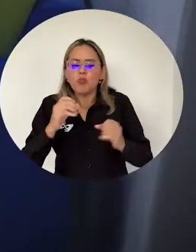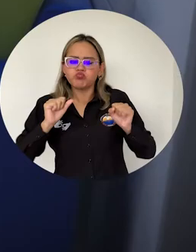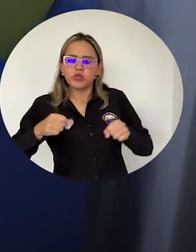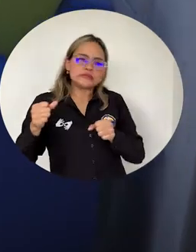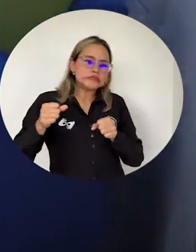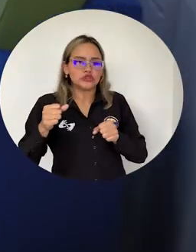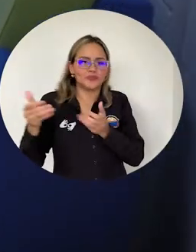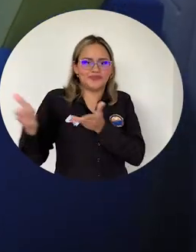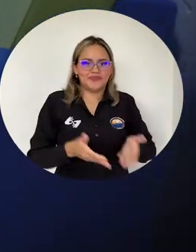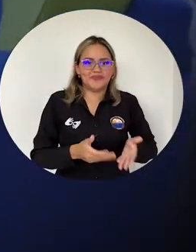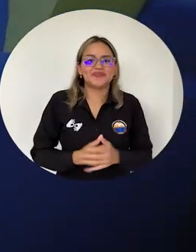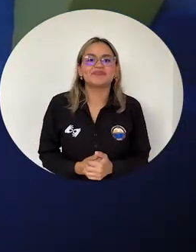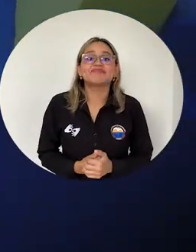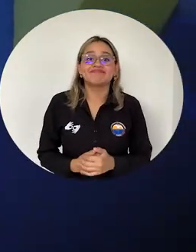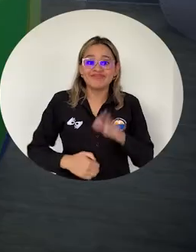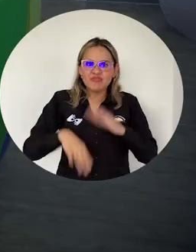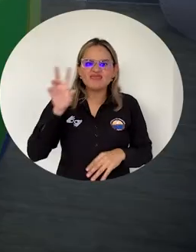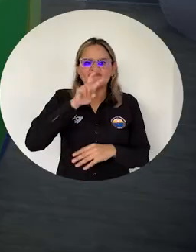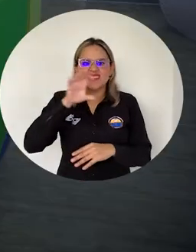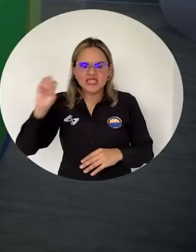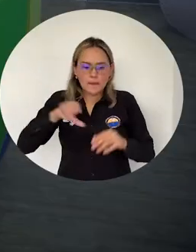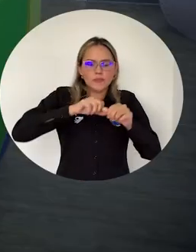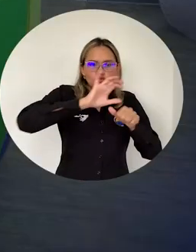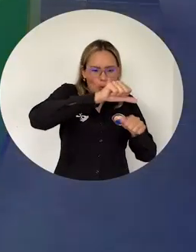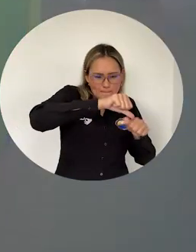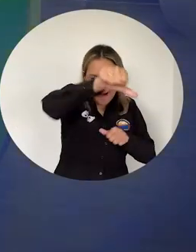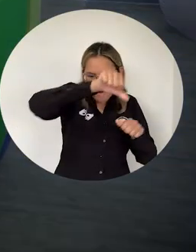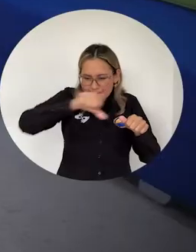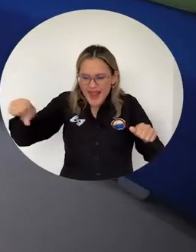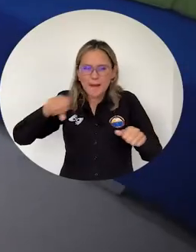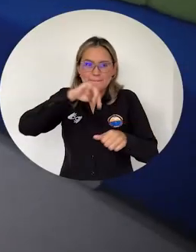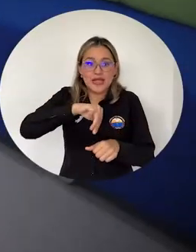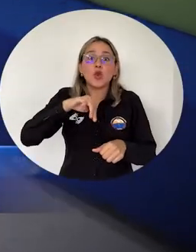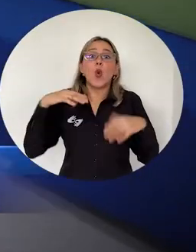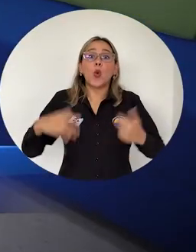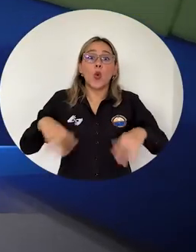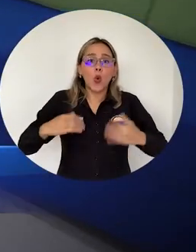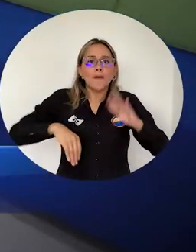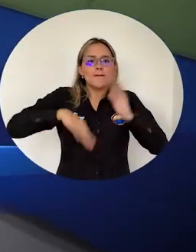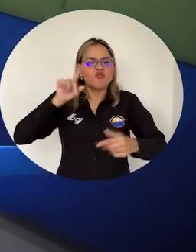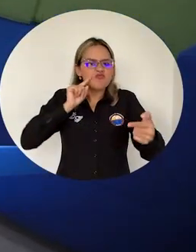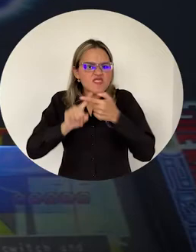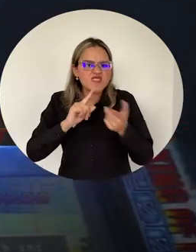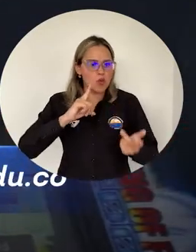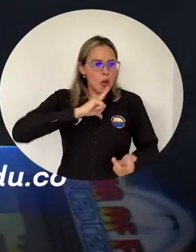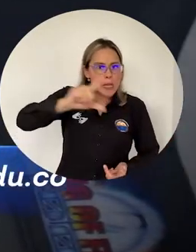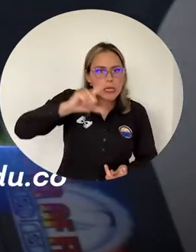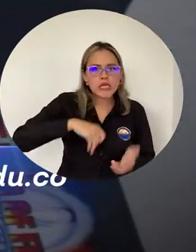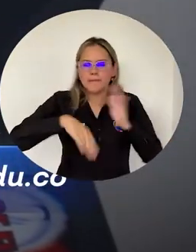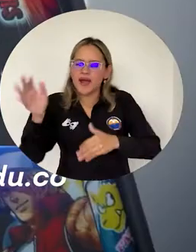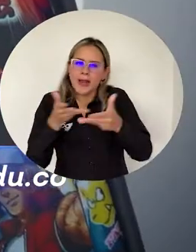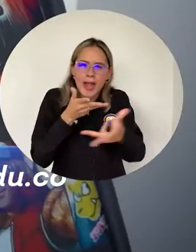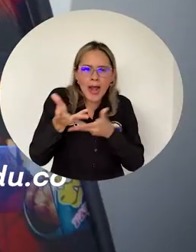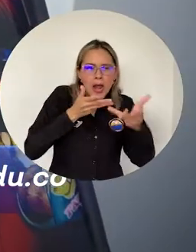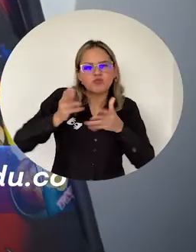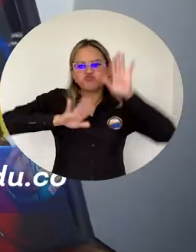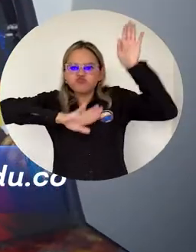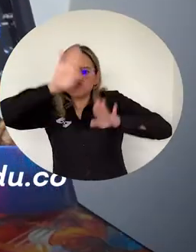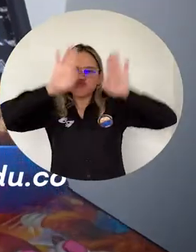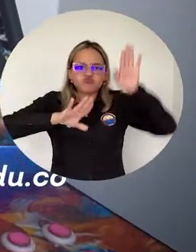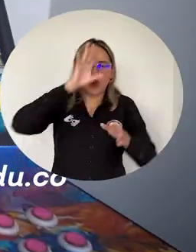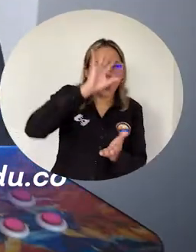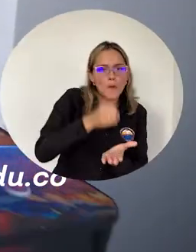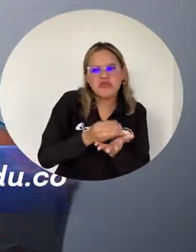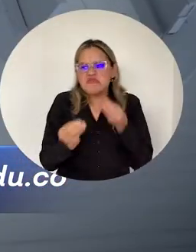Son 150 metros cuadrados destinados a debates, formación de líderes, desarrollo de ideas, actividades creativas Un